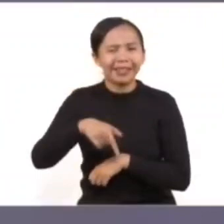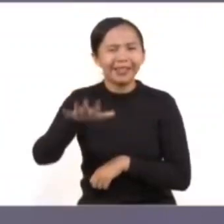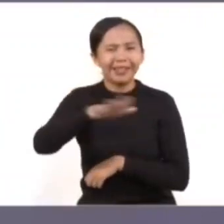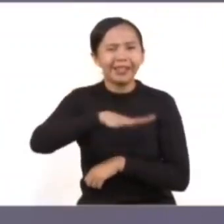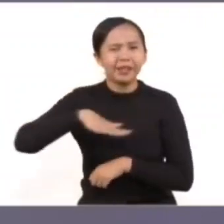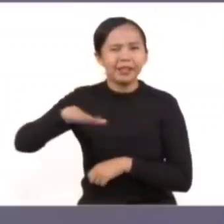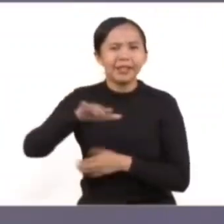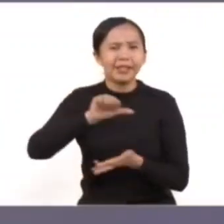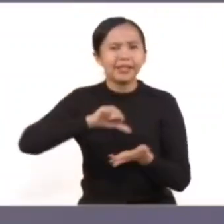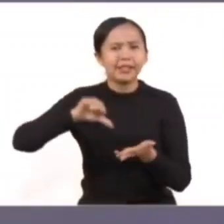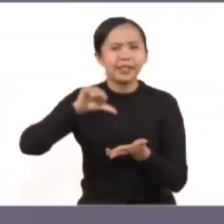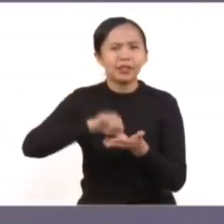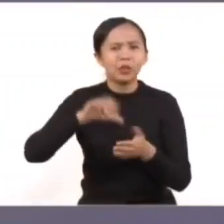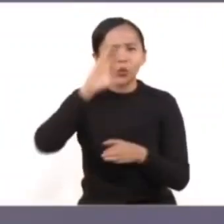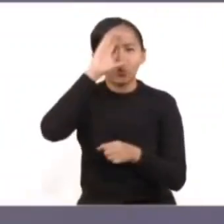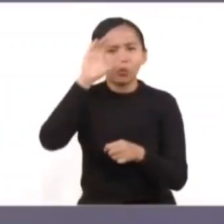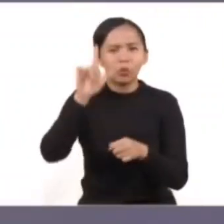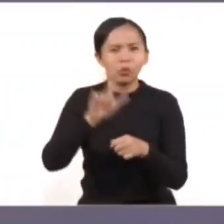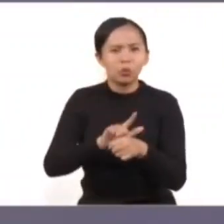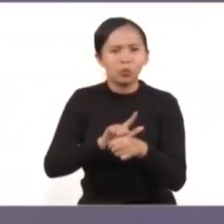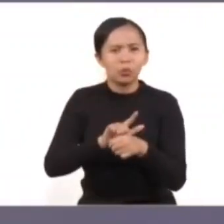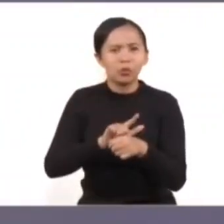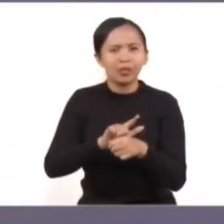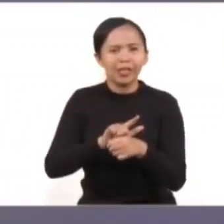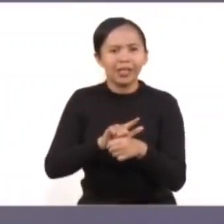espacio del Centro Cultural